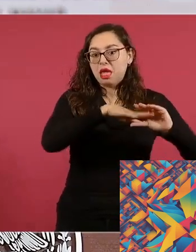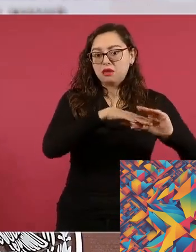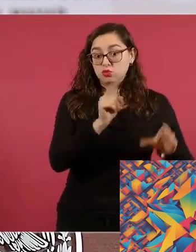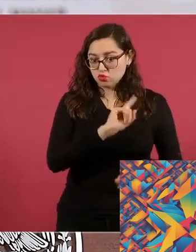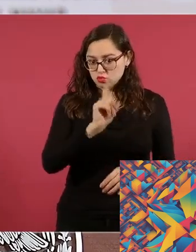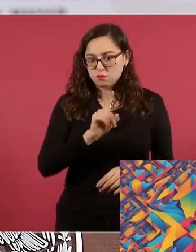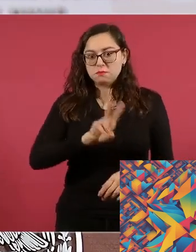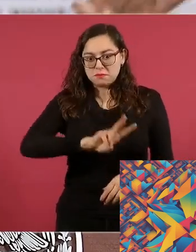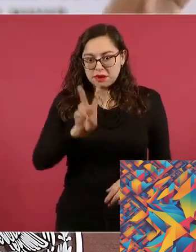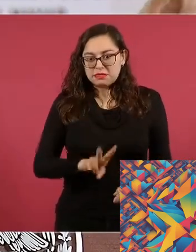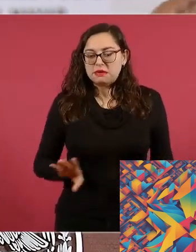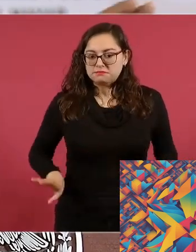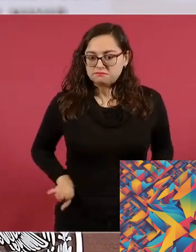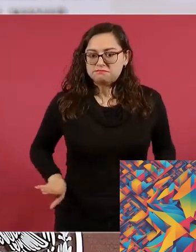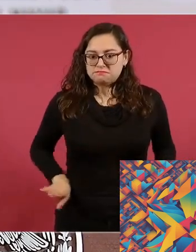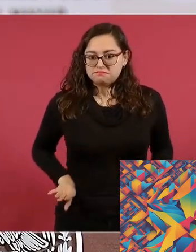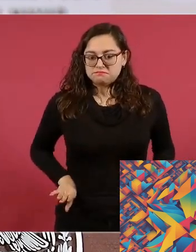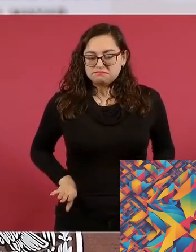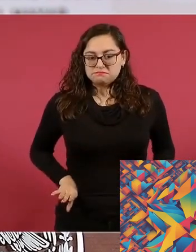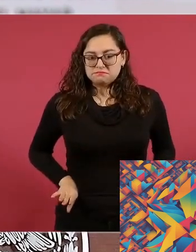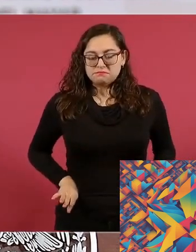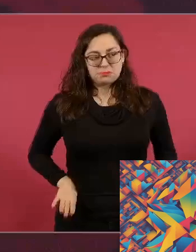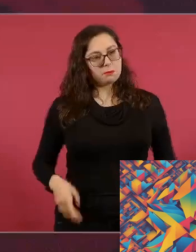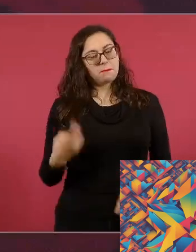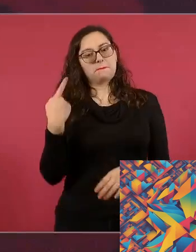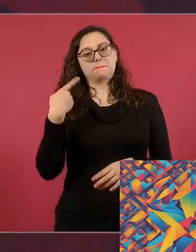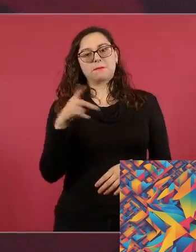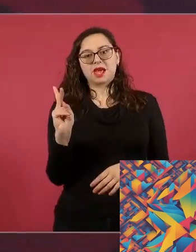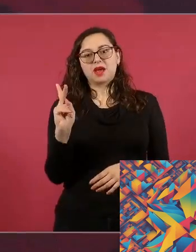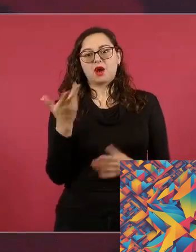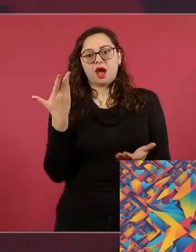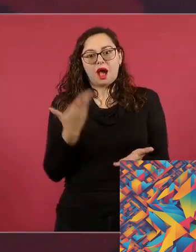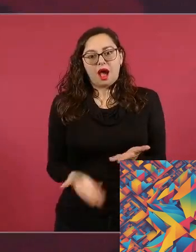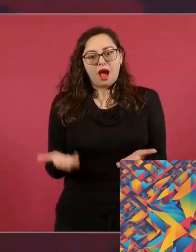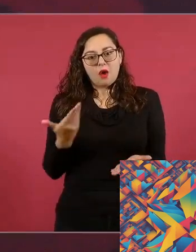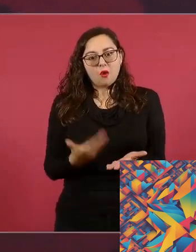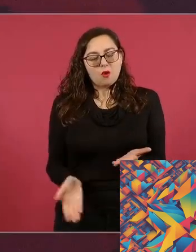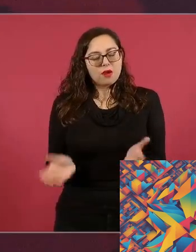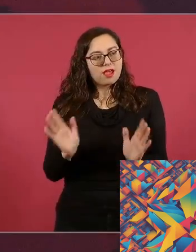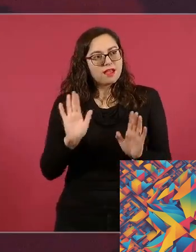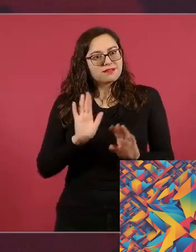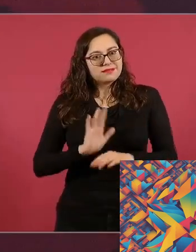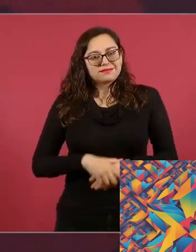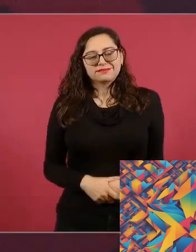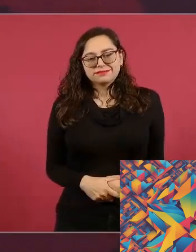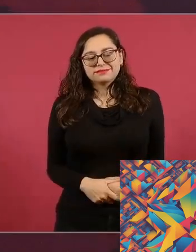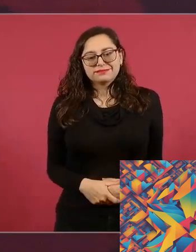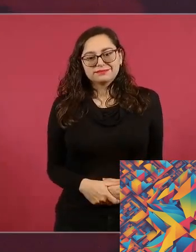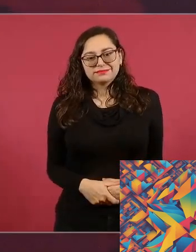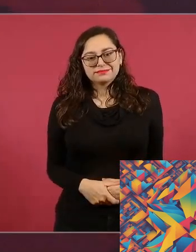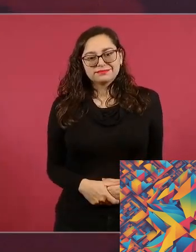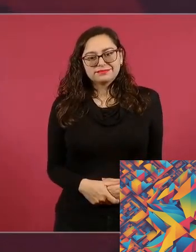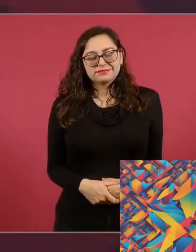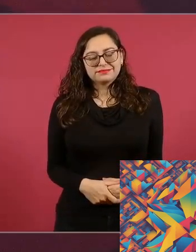todos. Adelante, México. Juntos, podemos lograr grandes cosas.